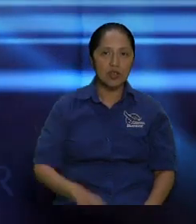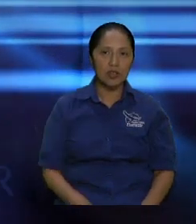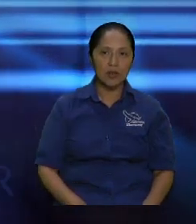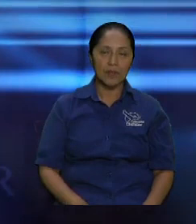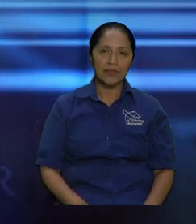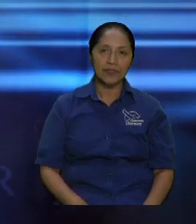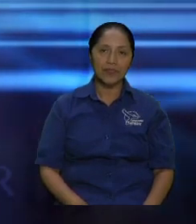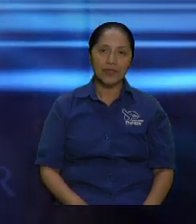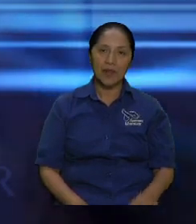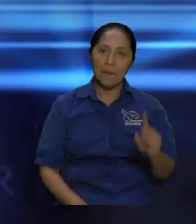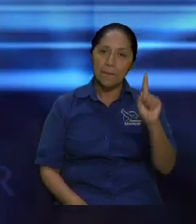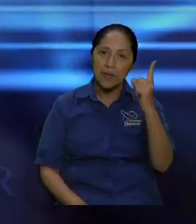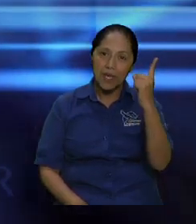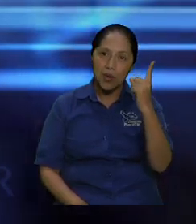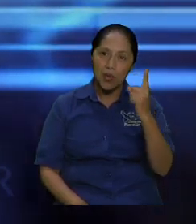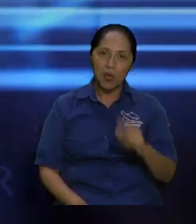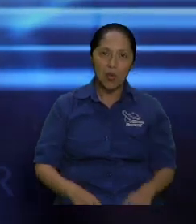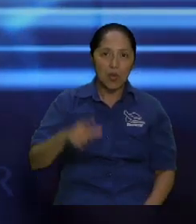para qué